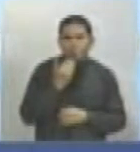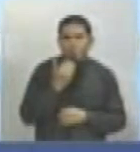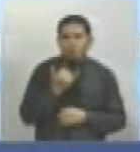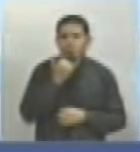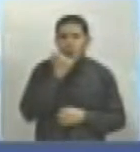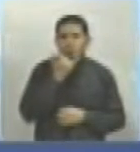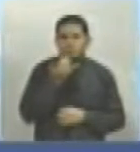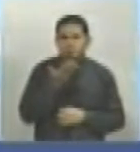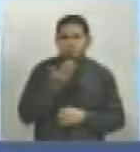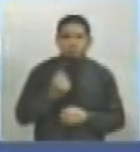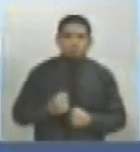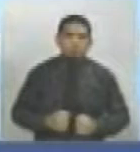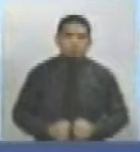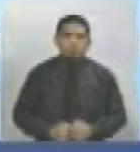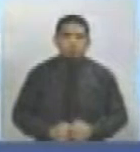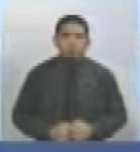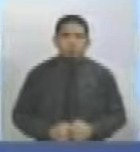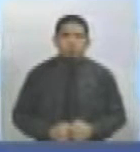Escuchemos.